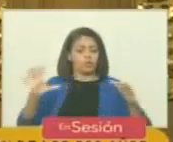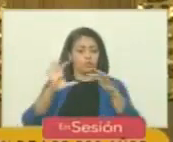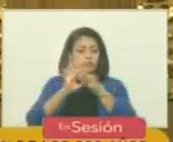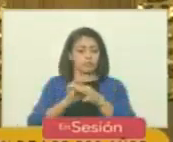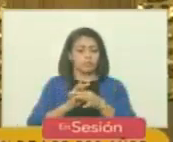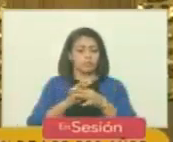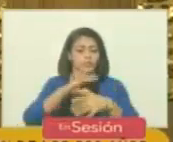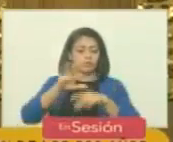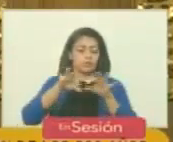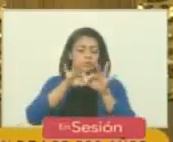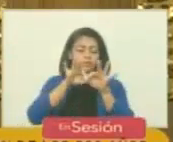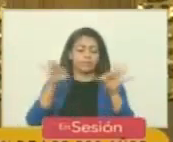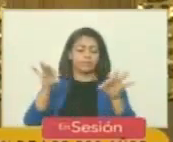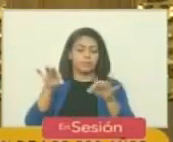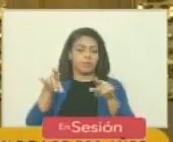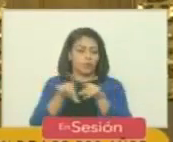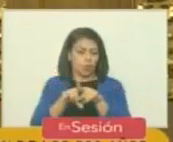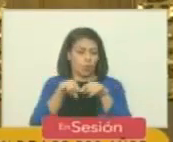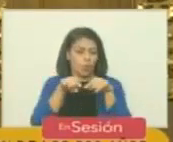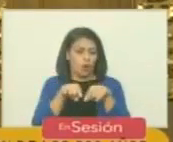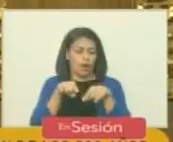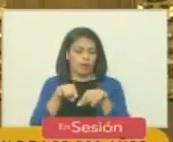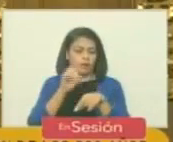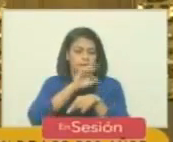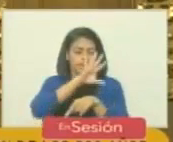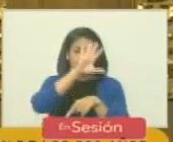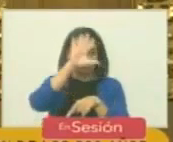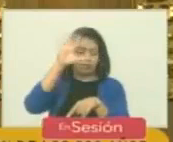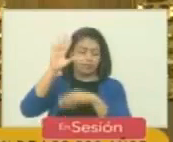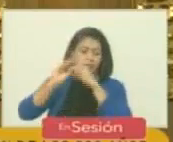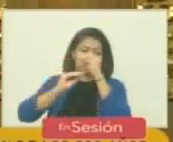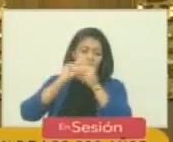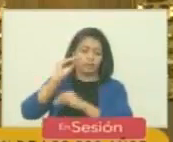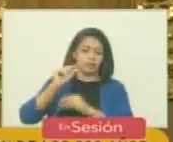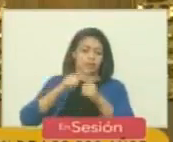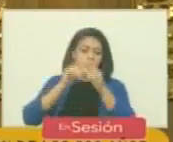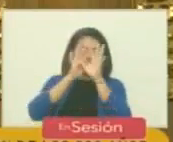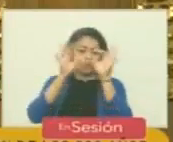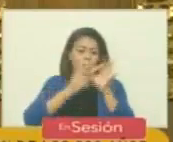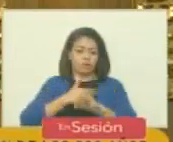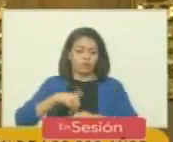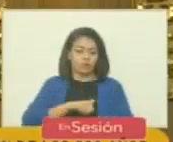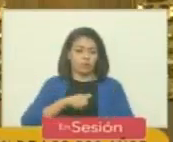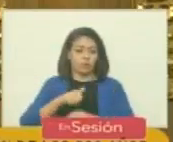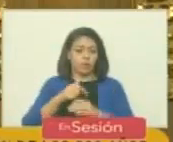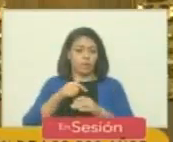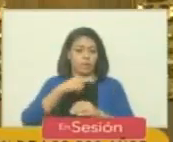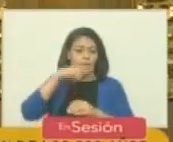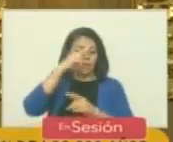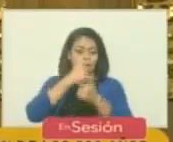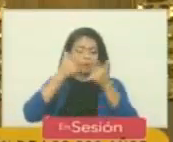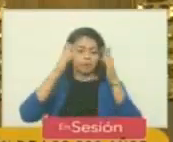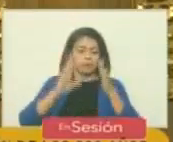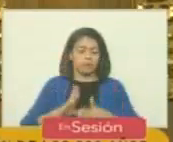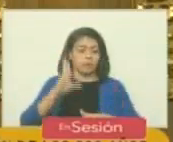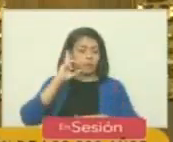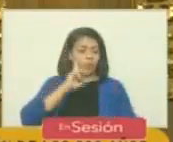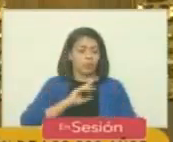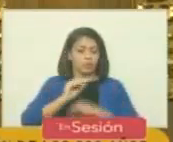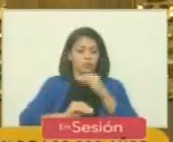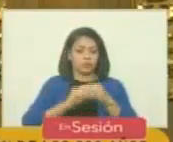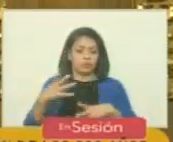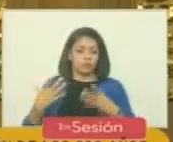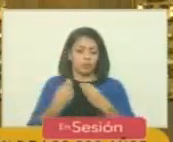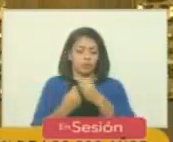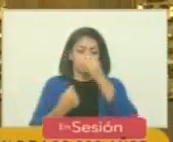con lazos no tanto que el cielo formó sino por la claridad estratégica de nuestros padres libertadores Bolívar y San Martín